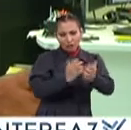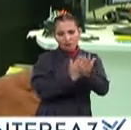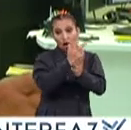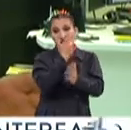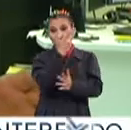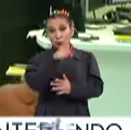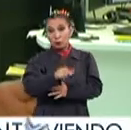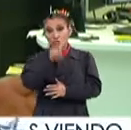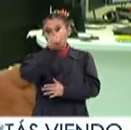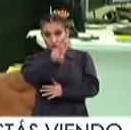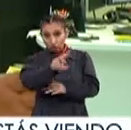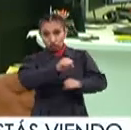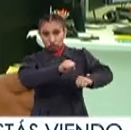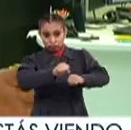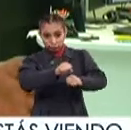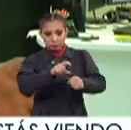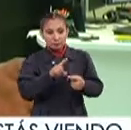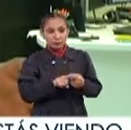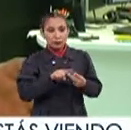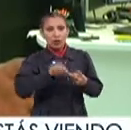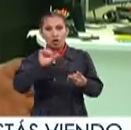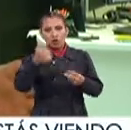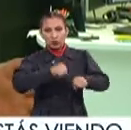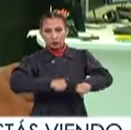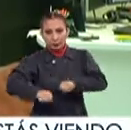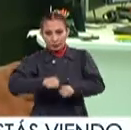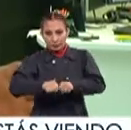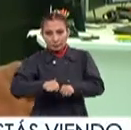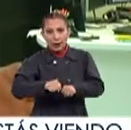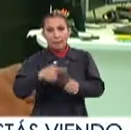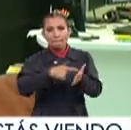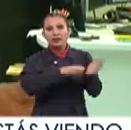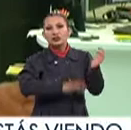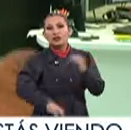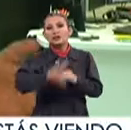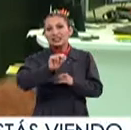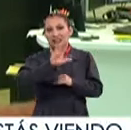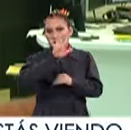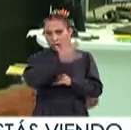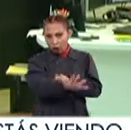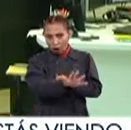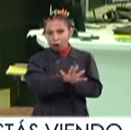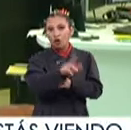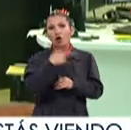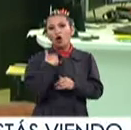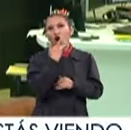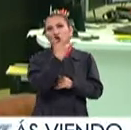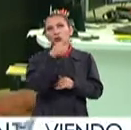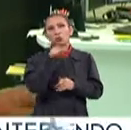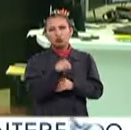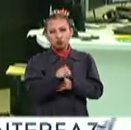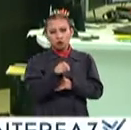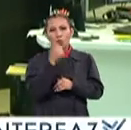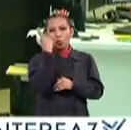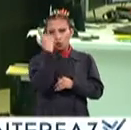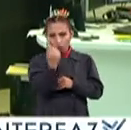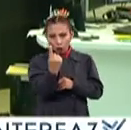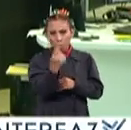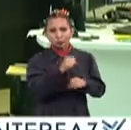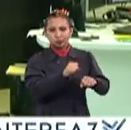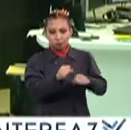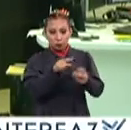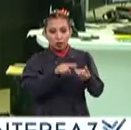magnitud 8.2 También el sismo de 1985 de 8.1